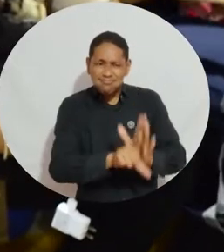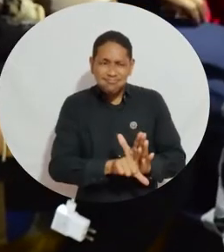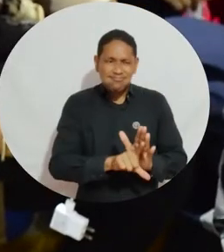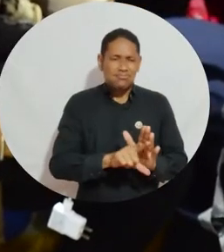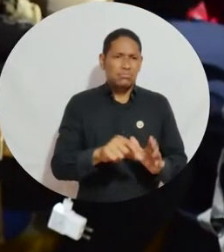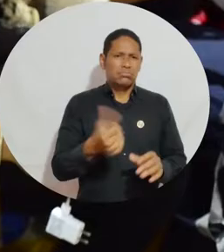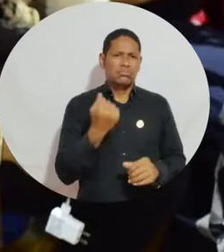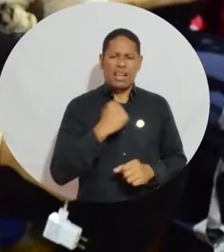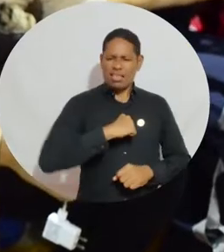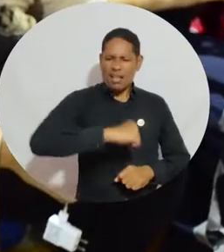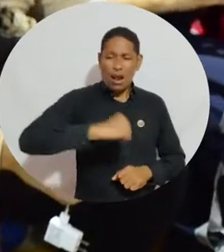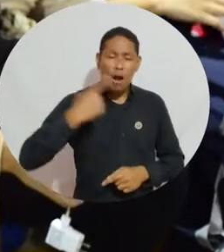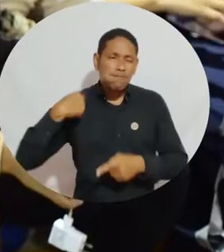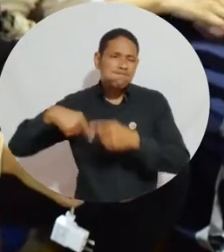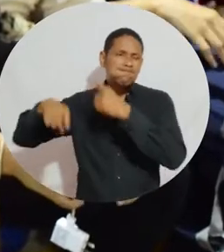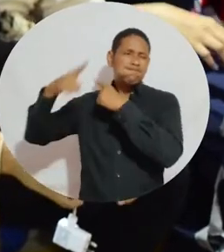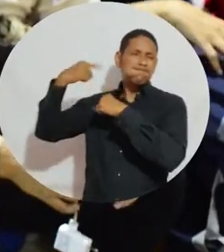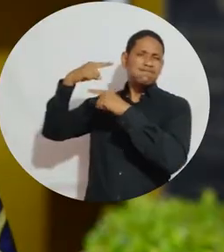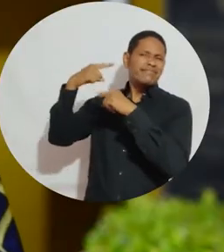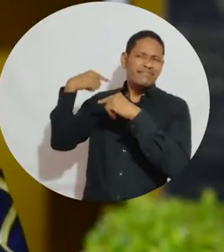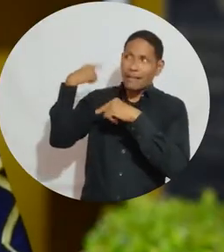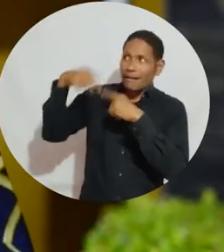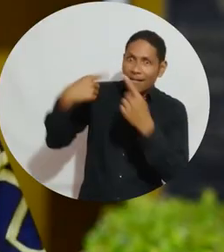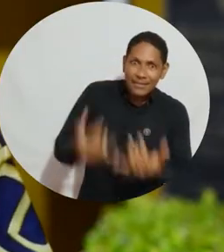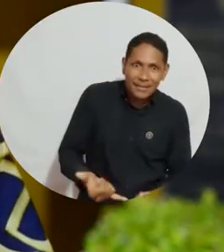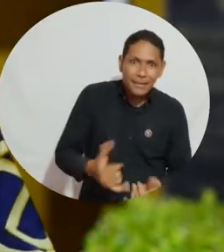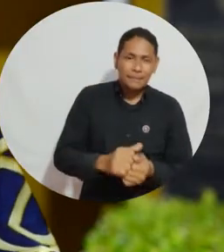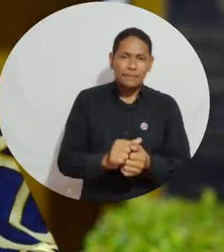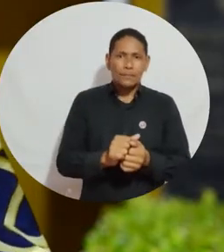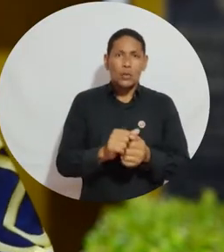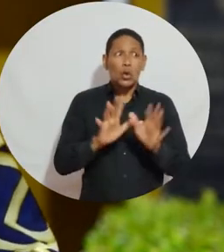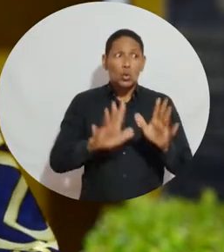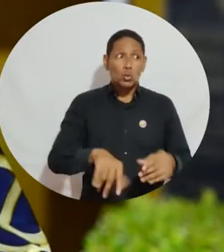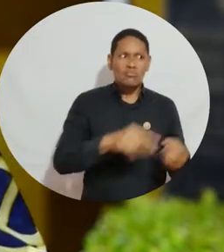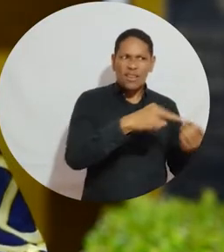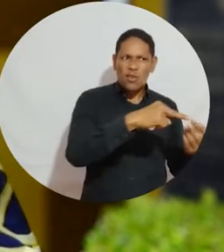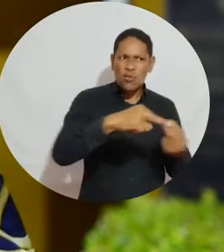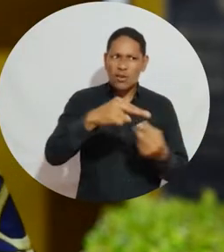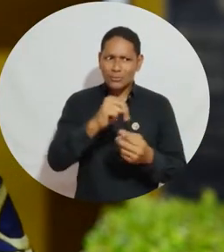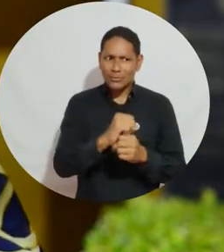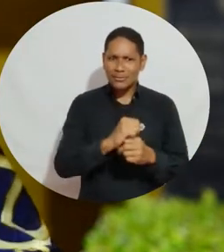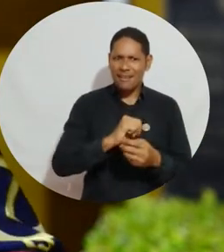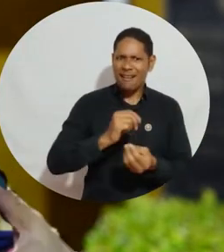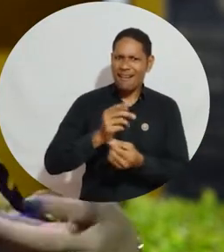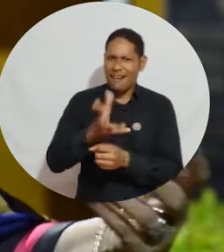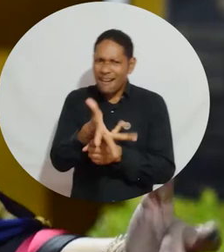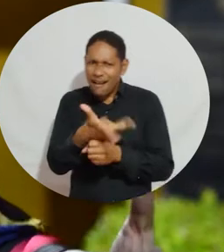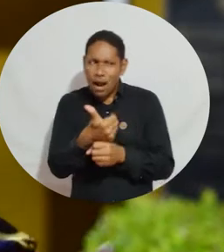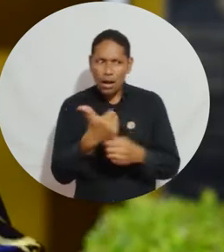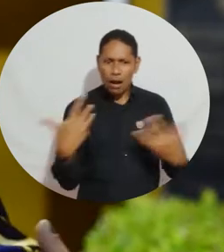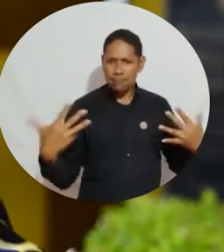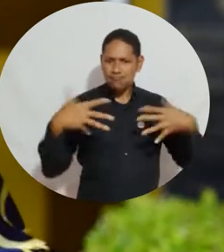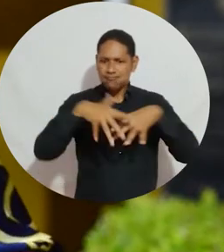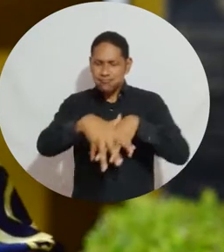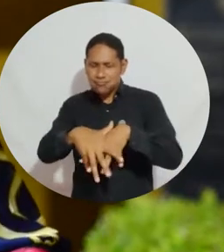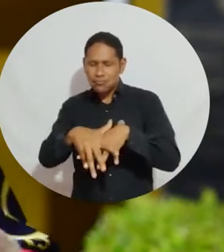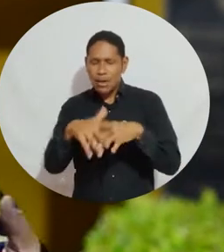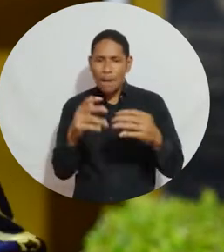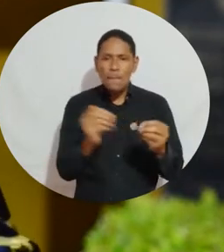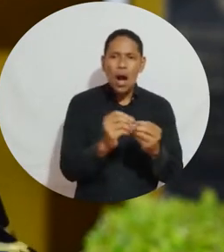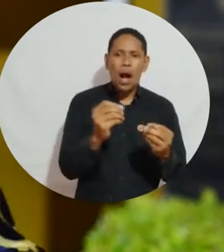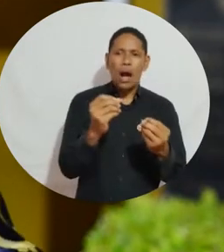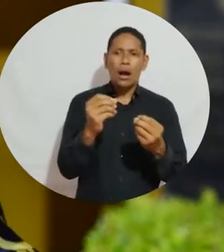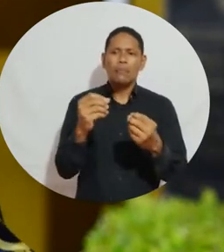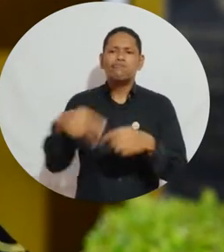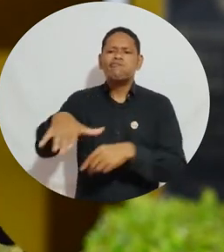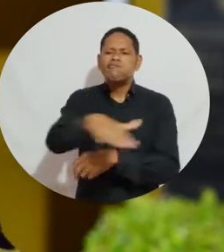de esta profesión desde los antepasados. Nos enseñó cómo a través de la educación y el arte se pueden superar todos estos escenarios